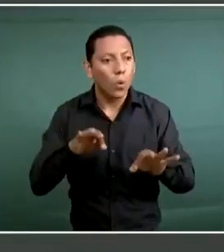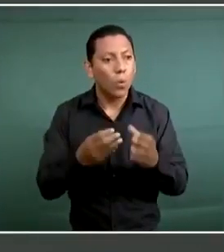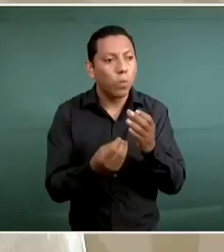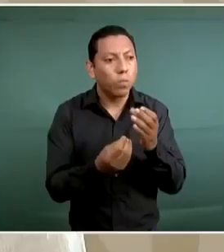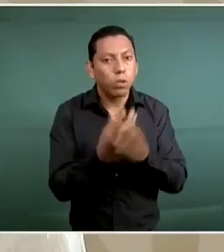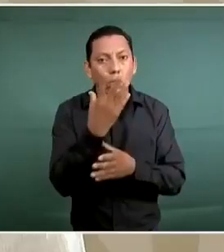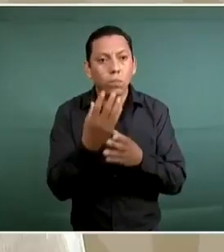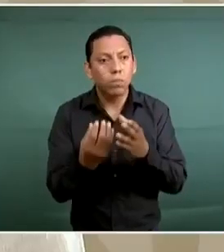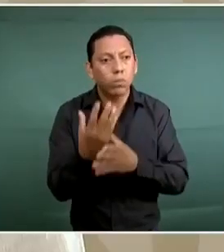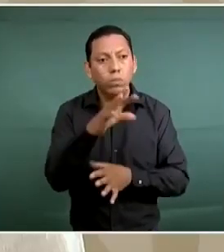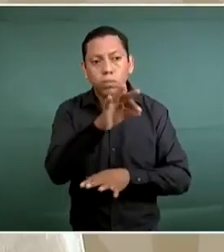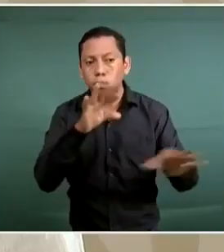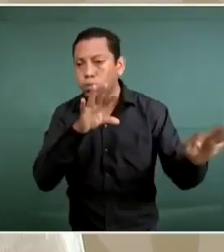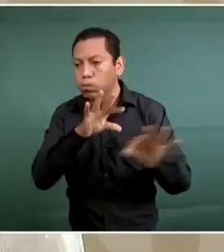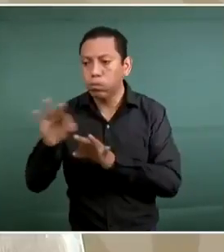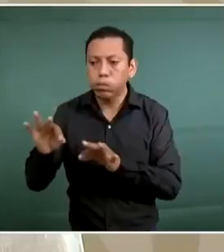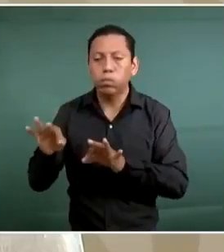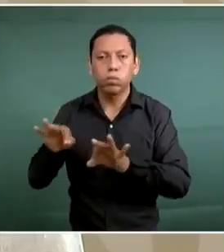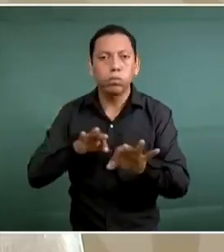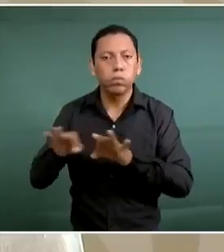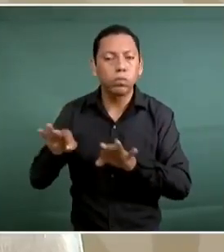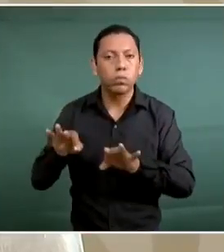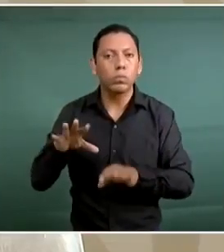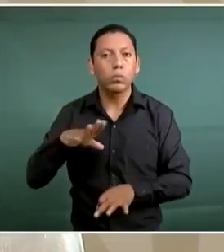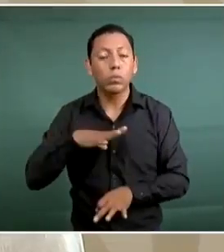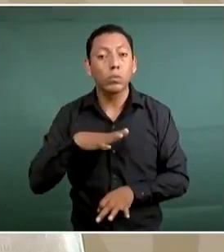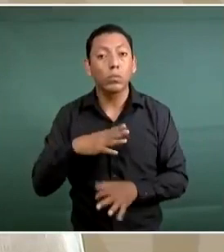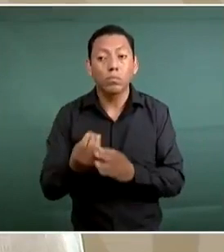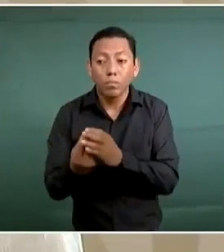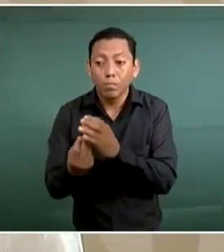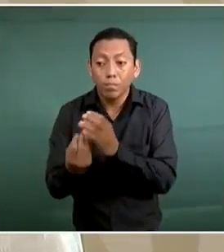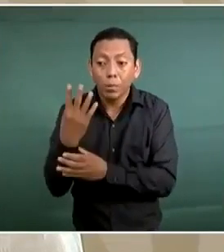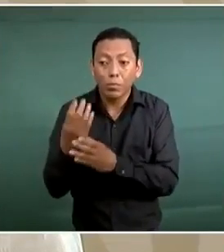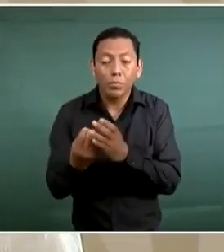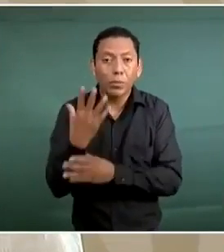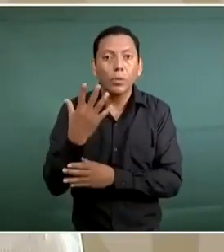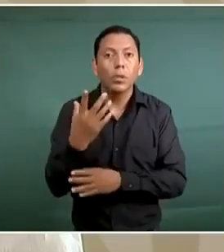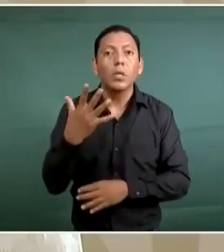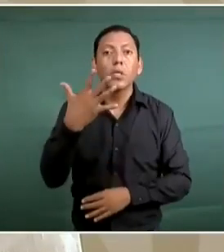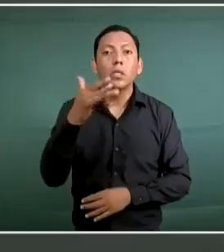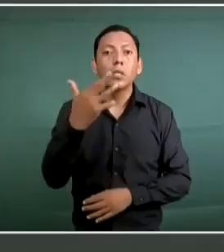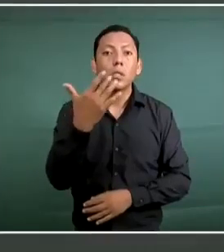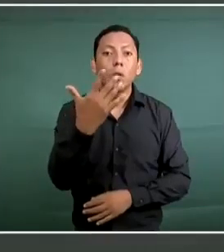especialistas, hemos contratado ya cerca de 50 mil. Gracias.